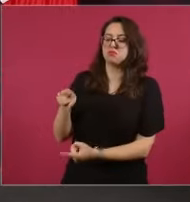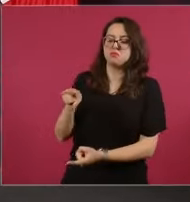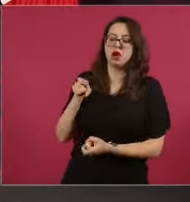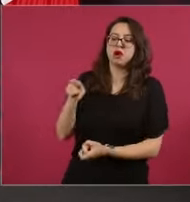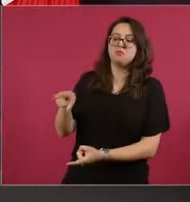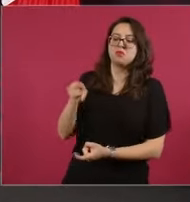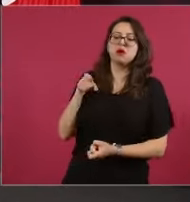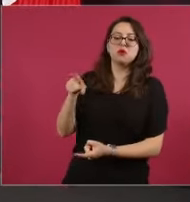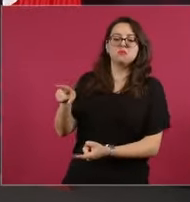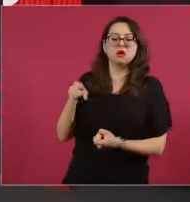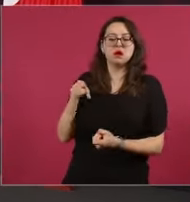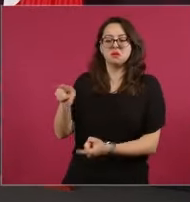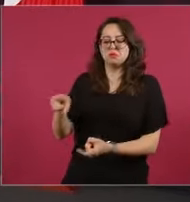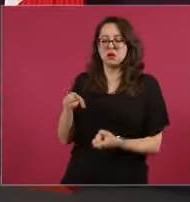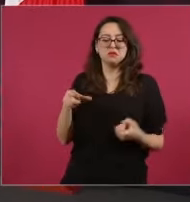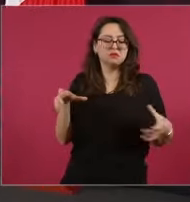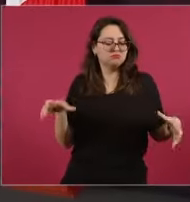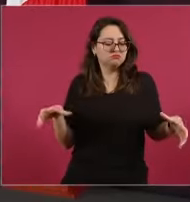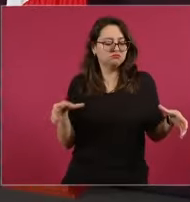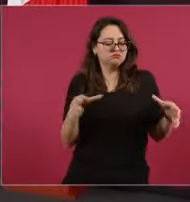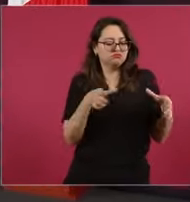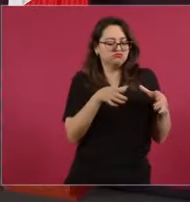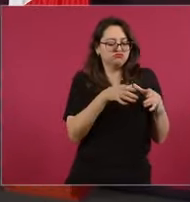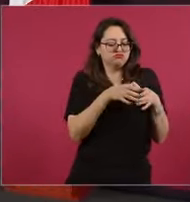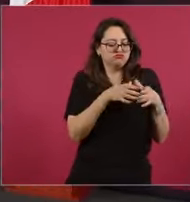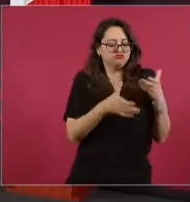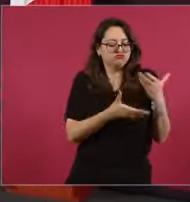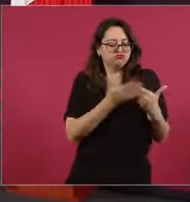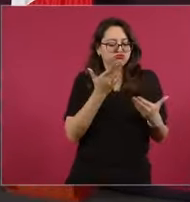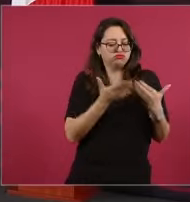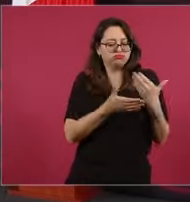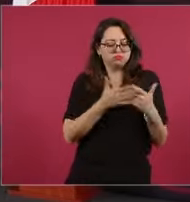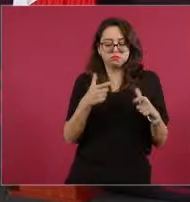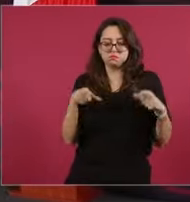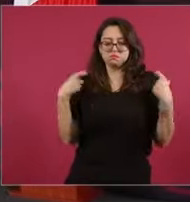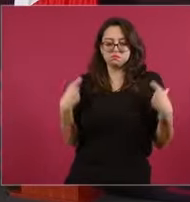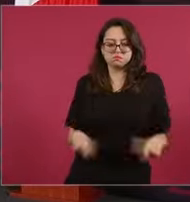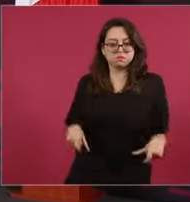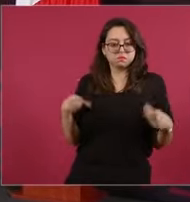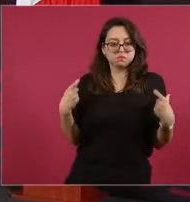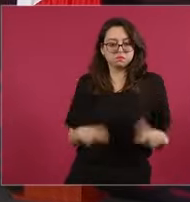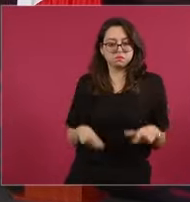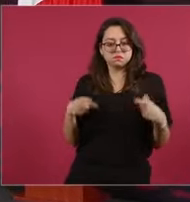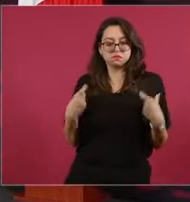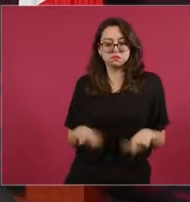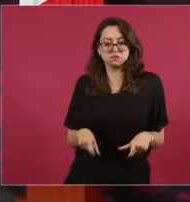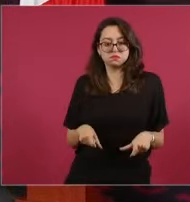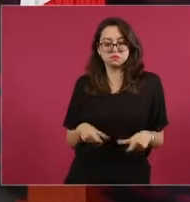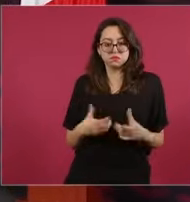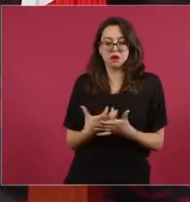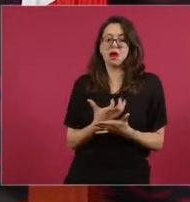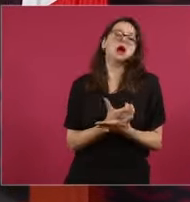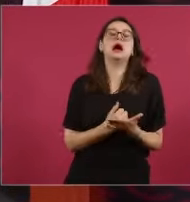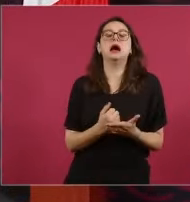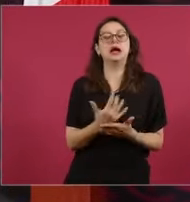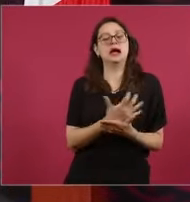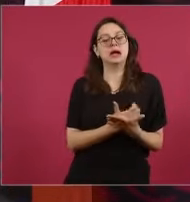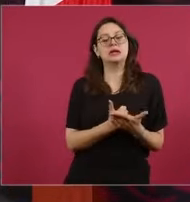una ganancia, lo que se llamaba plusvalía,